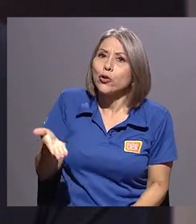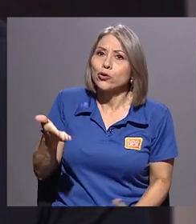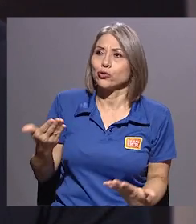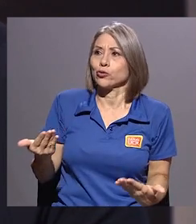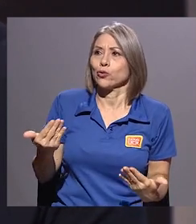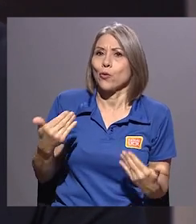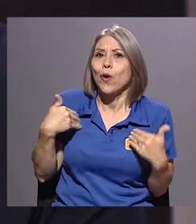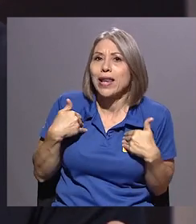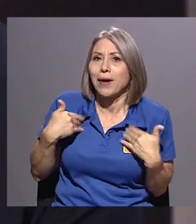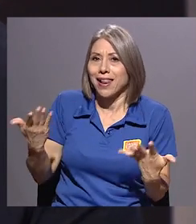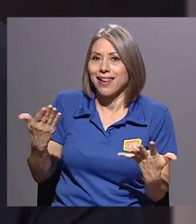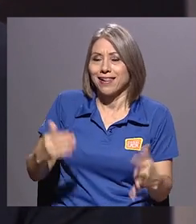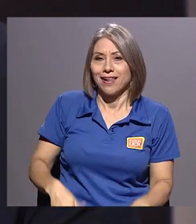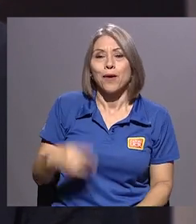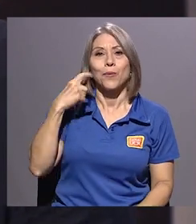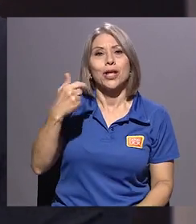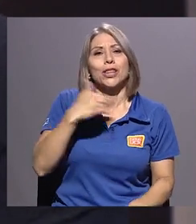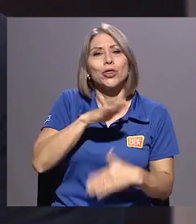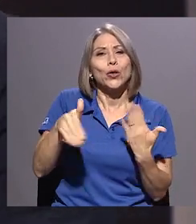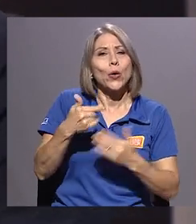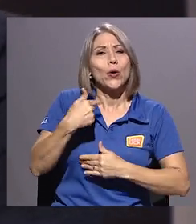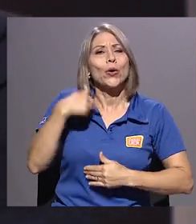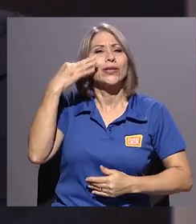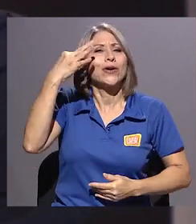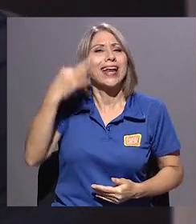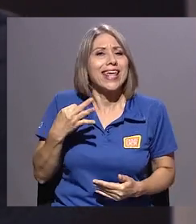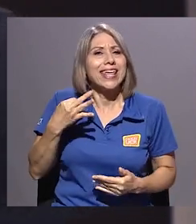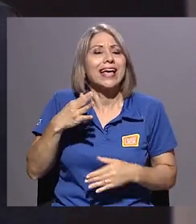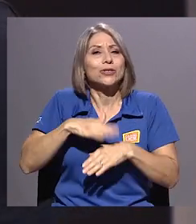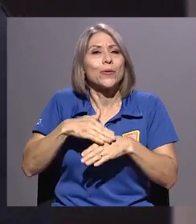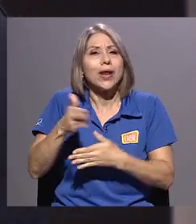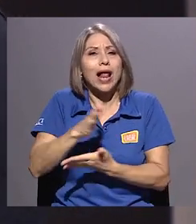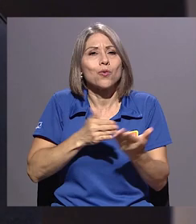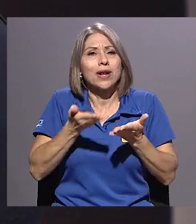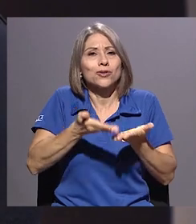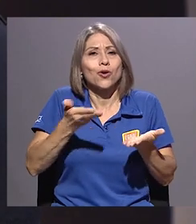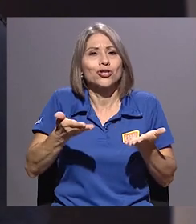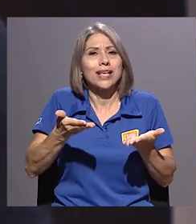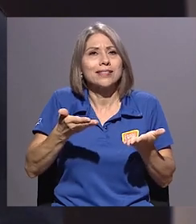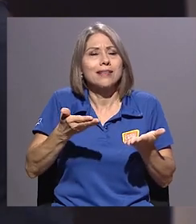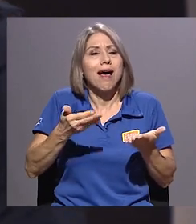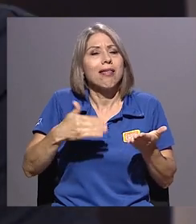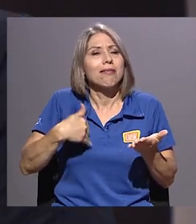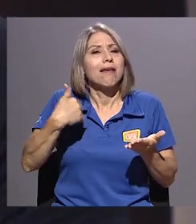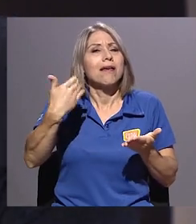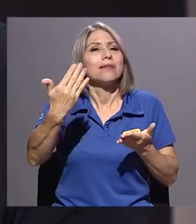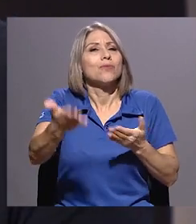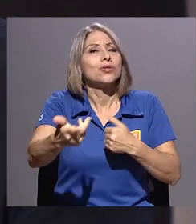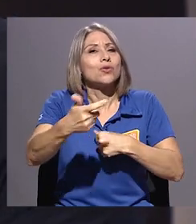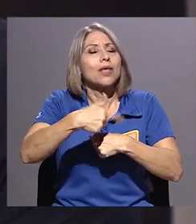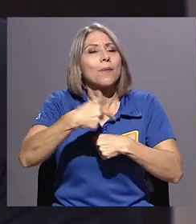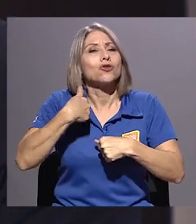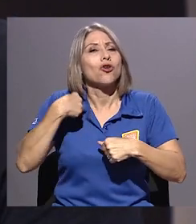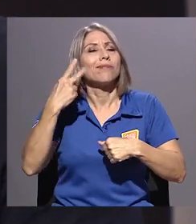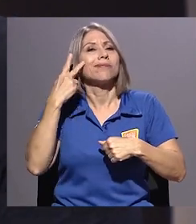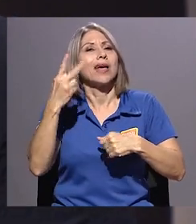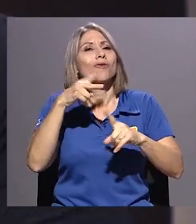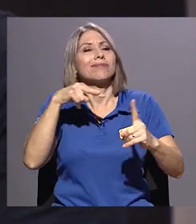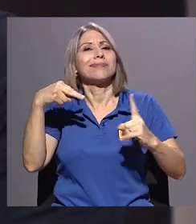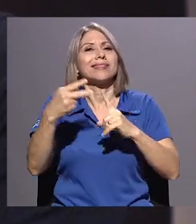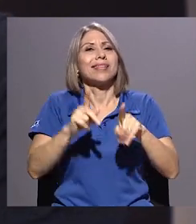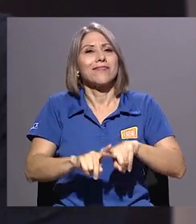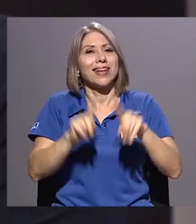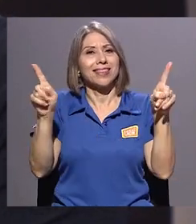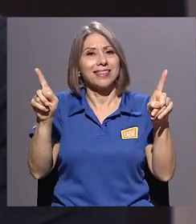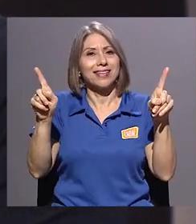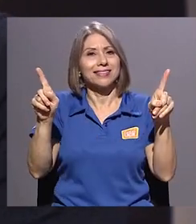todo lo que yo creía sobre algunas cosas pasó un poco del tiempo y ya las veo diferentes. O sea, lo que quiero decir es que el autor, con las